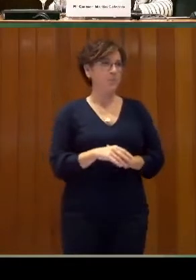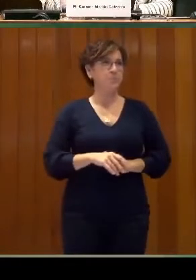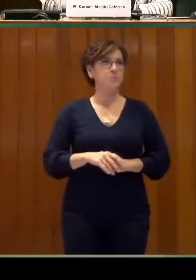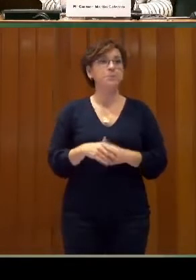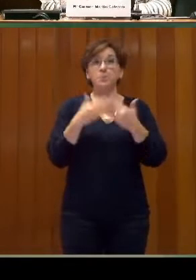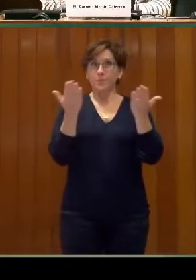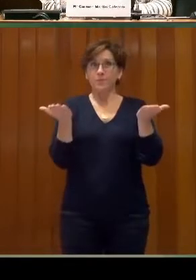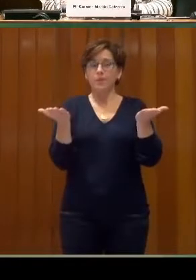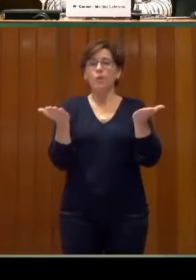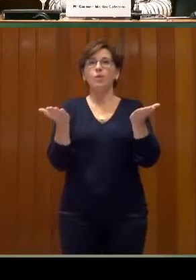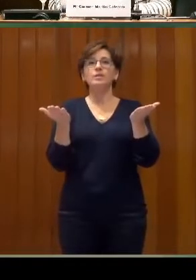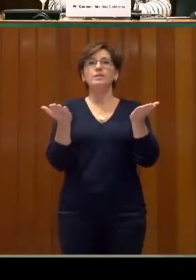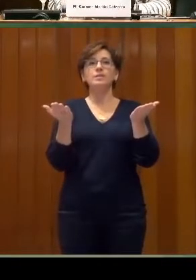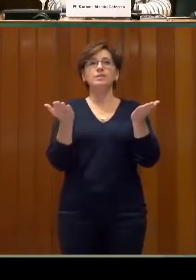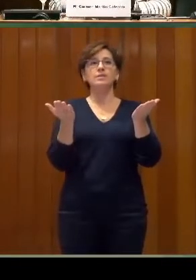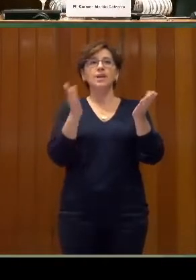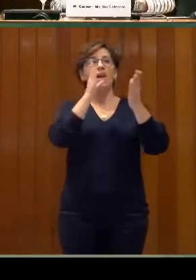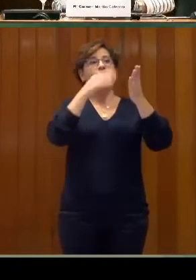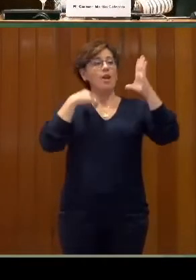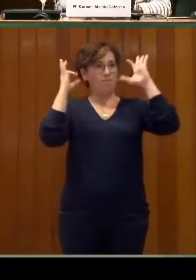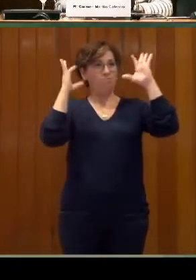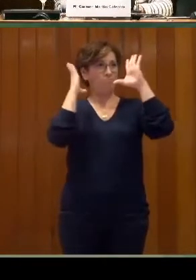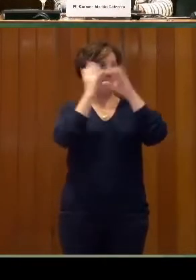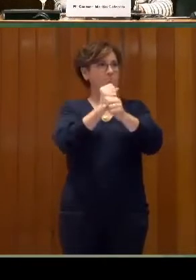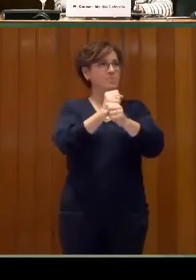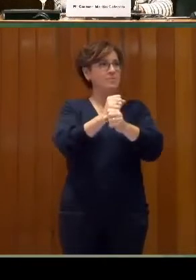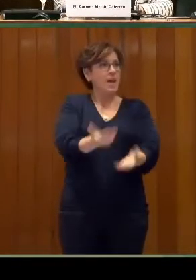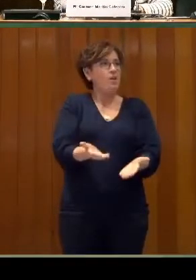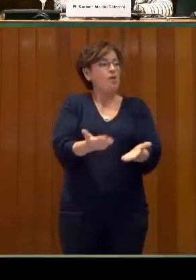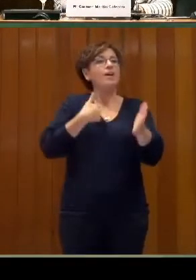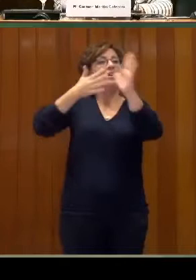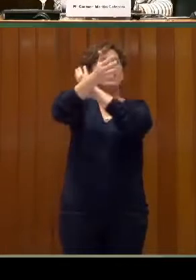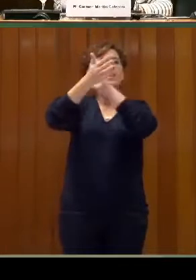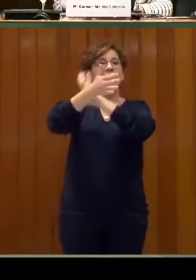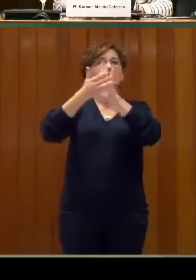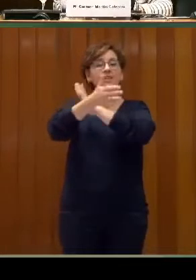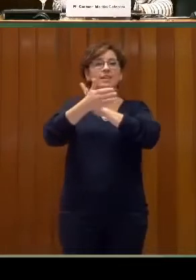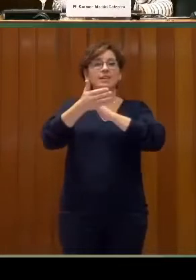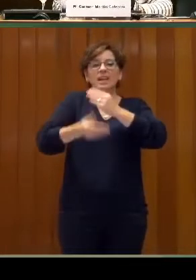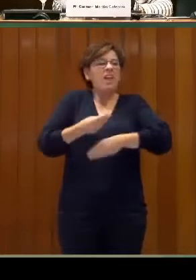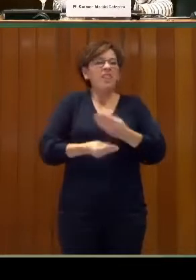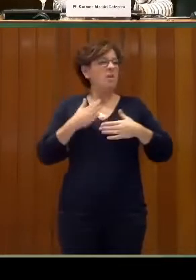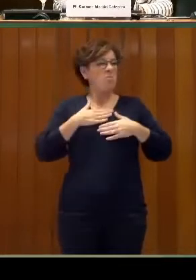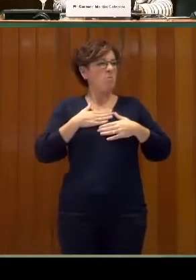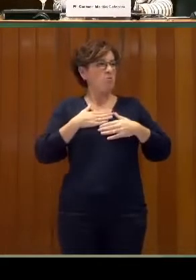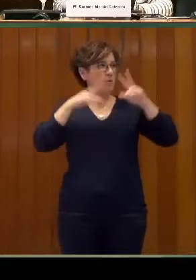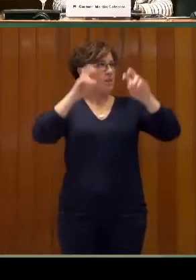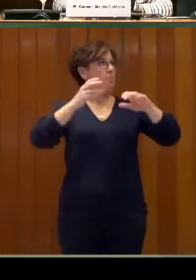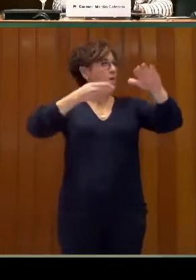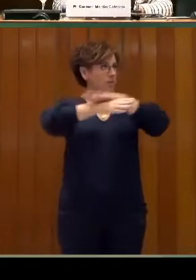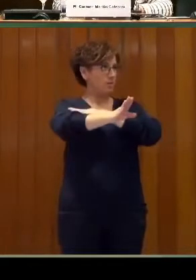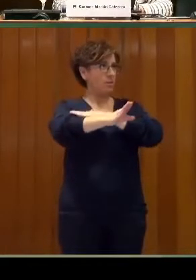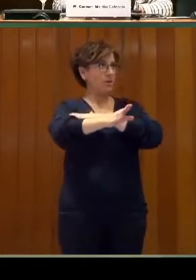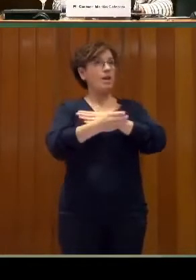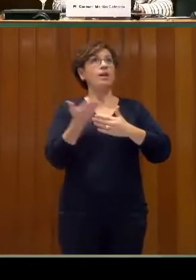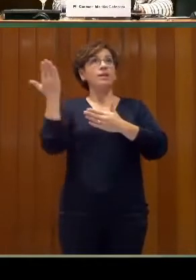Y bueno, pues dicho esto, me centro hoy en lo que realmente es lo que hacemos, como os decía al inicio, por la accesibilidad. Y aquí